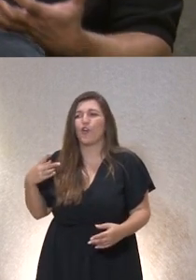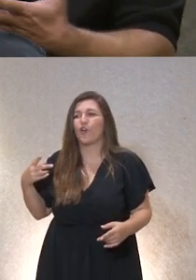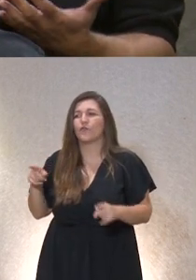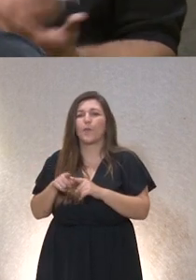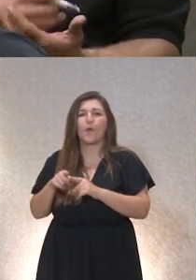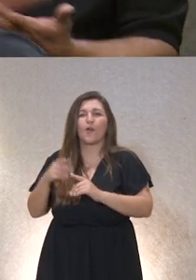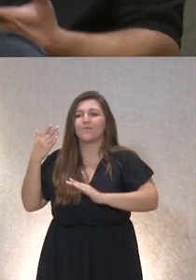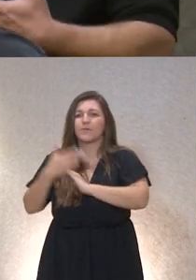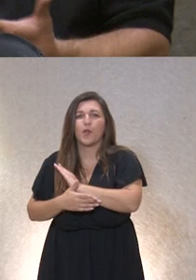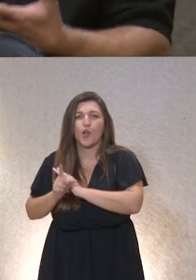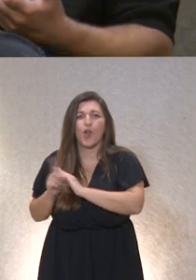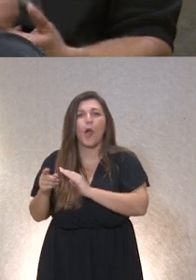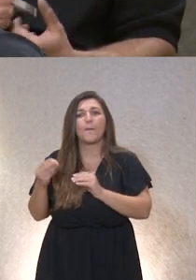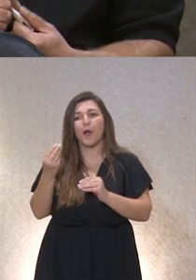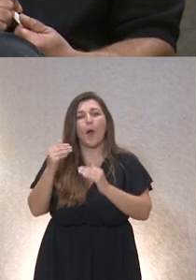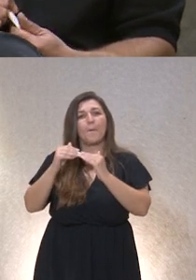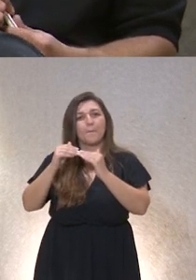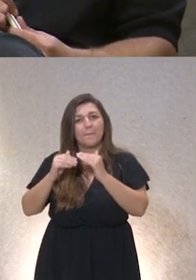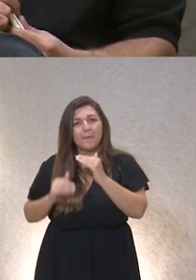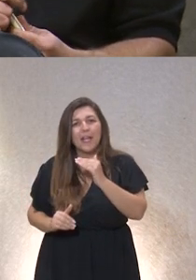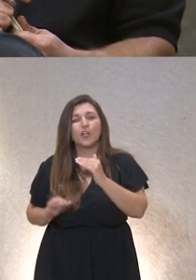reducir o eliminar esa vulneración de derechos